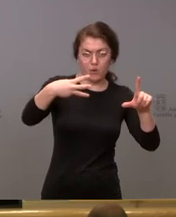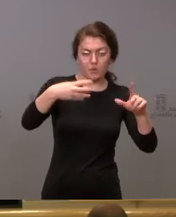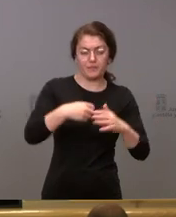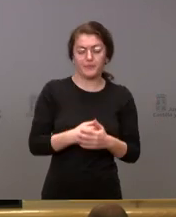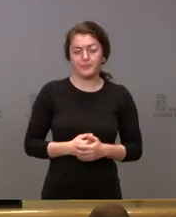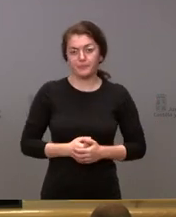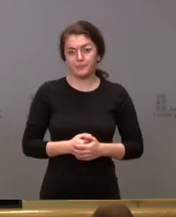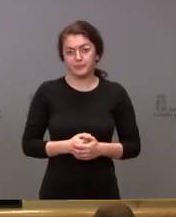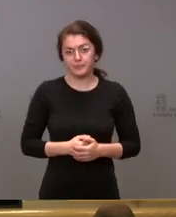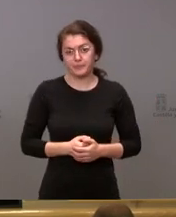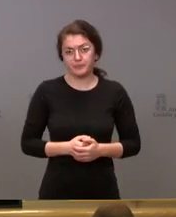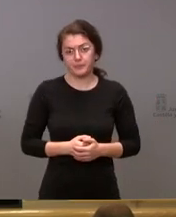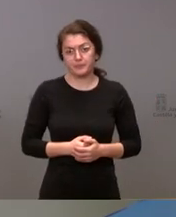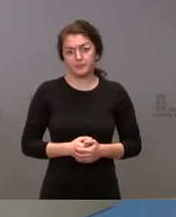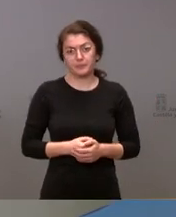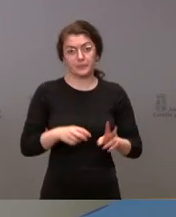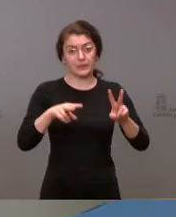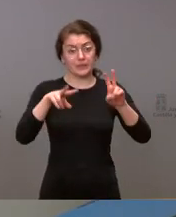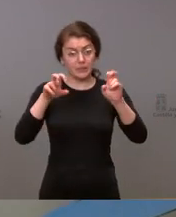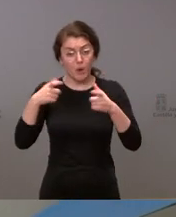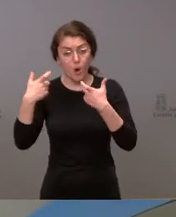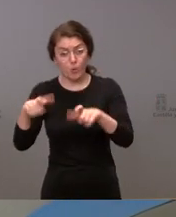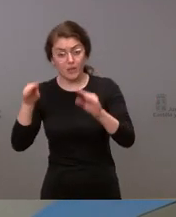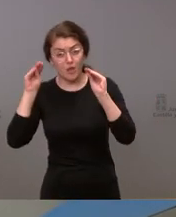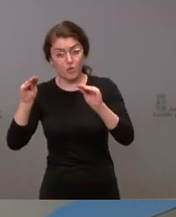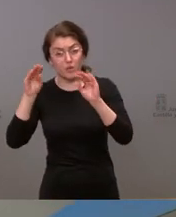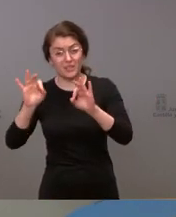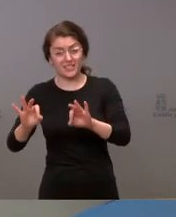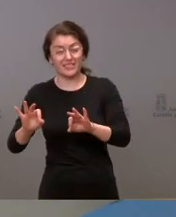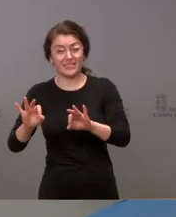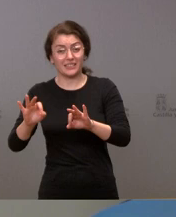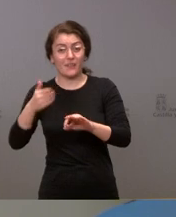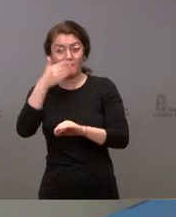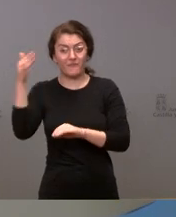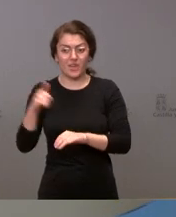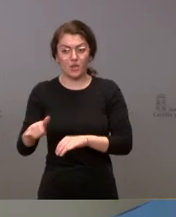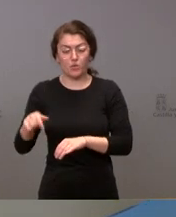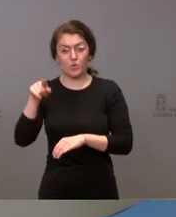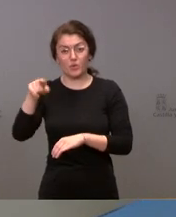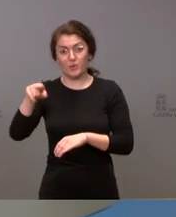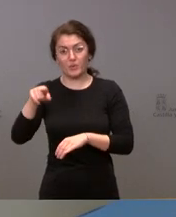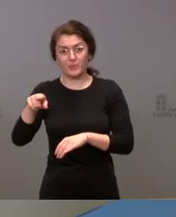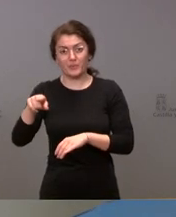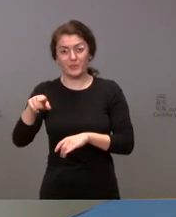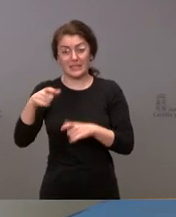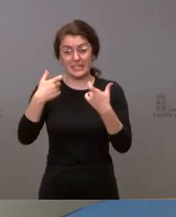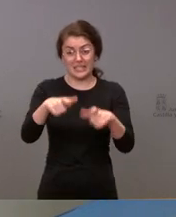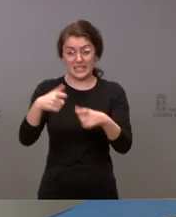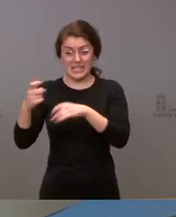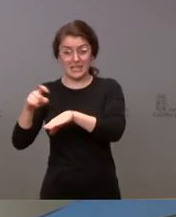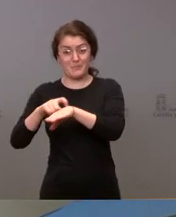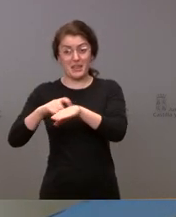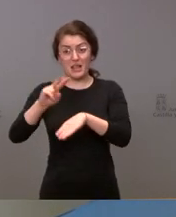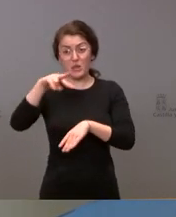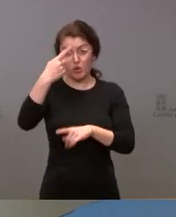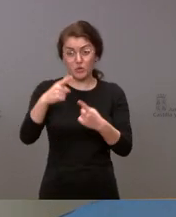en cuanto a la unidad docente del Bierzo se han acreditado dos especialidades más una